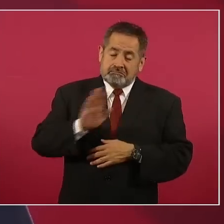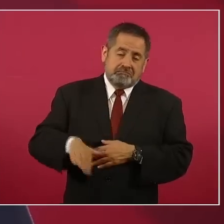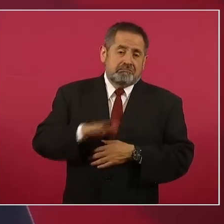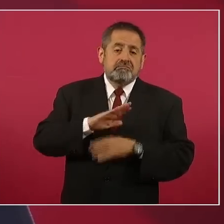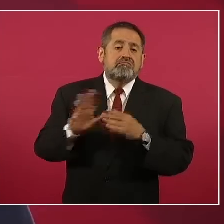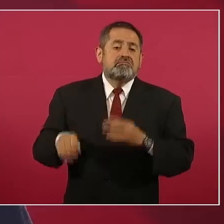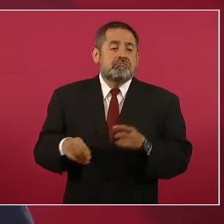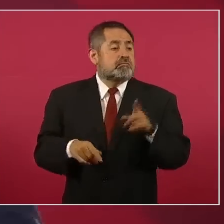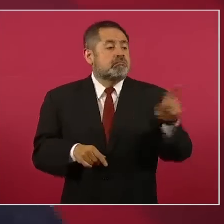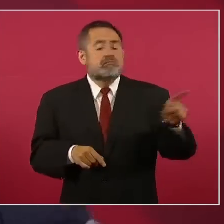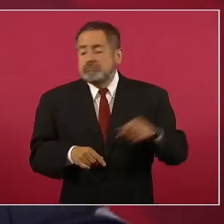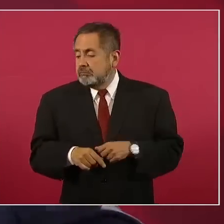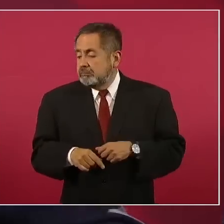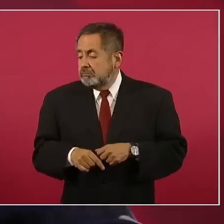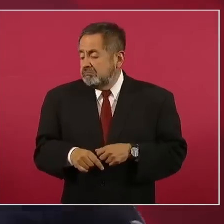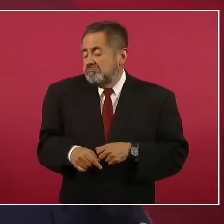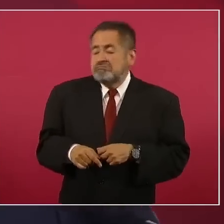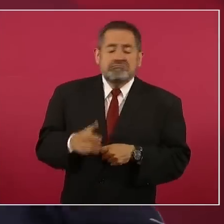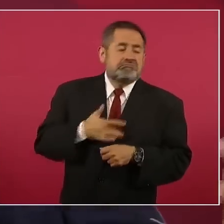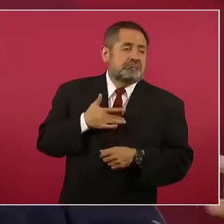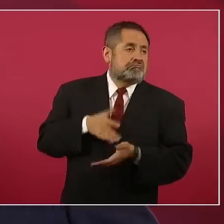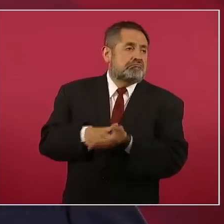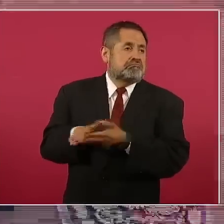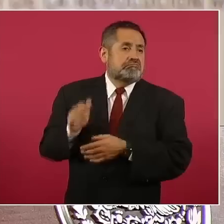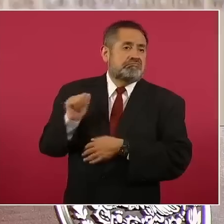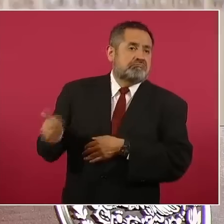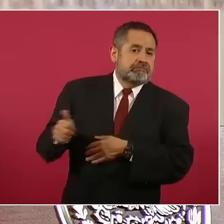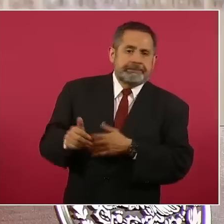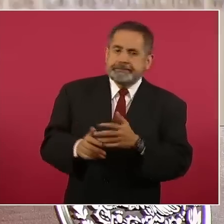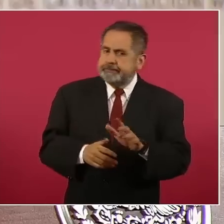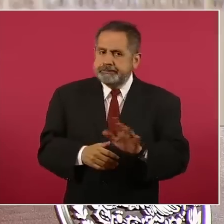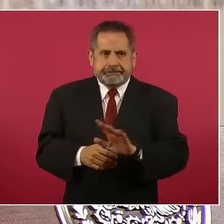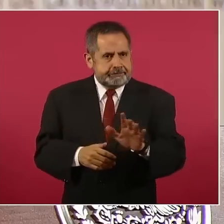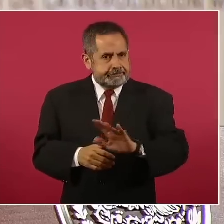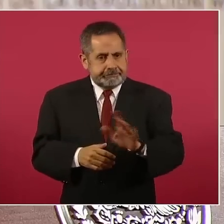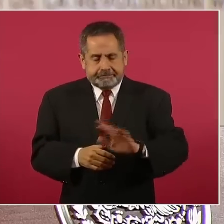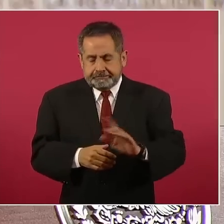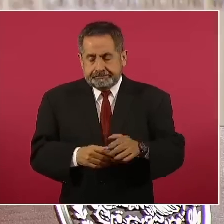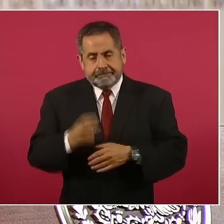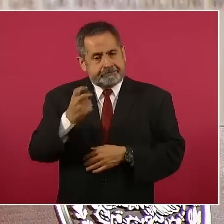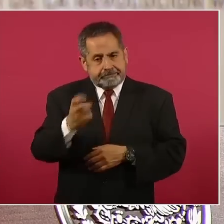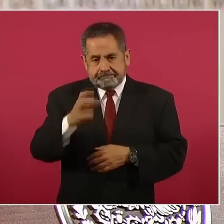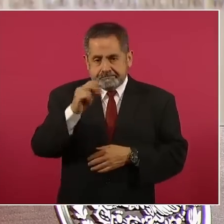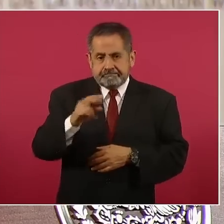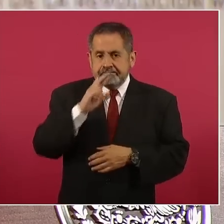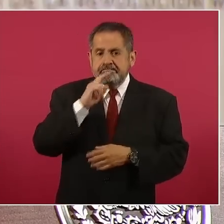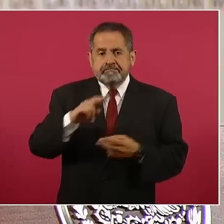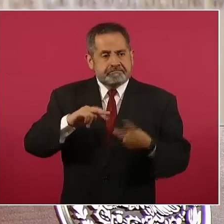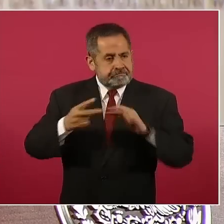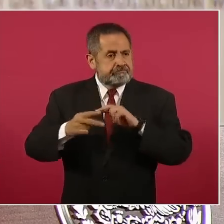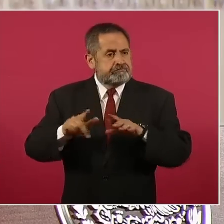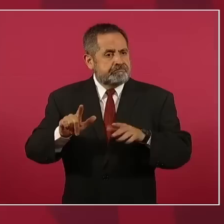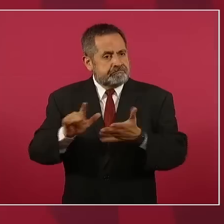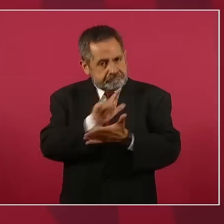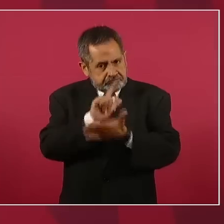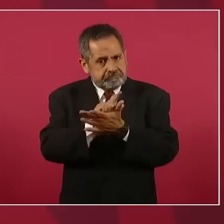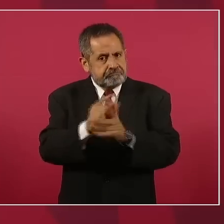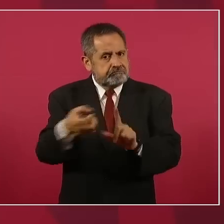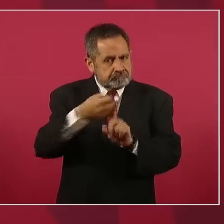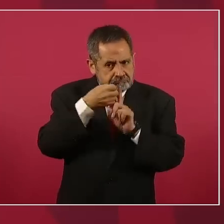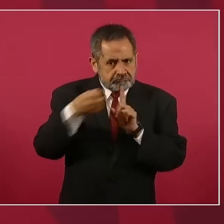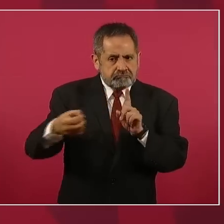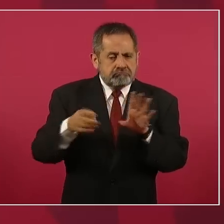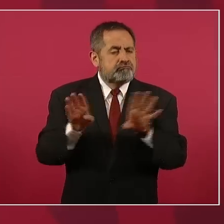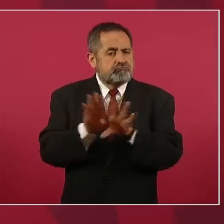que en vez de eso se ordene el flujo migratorio